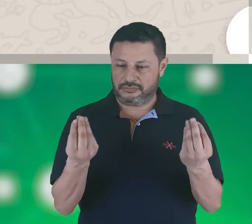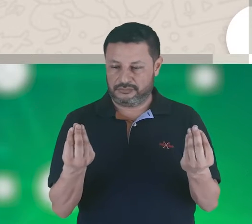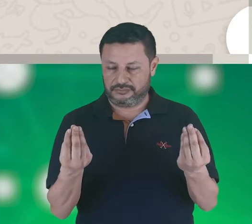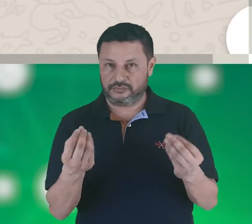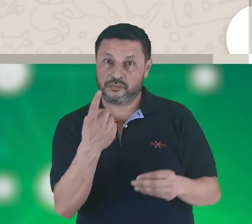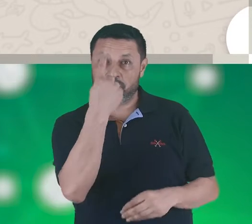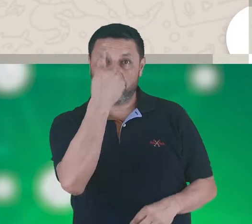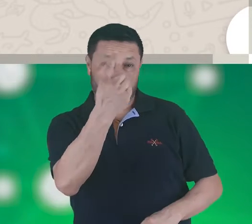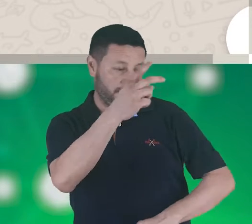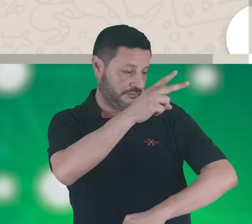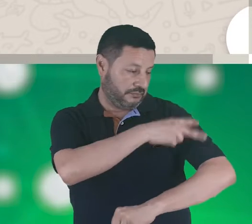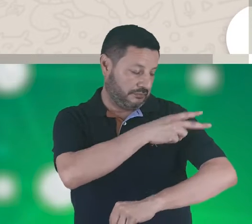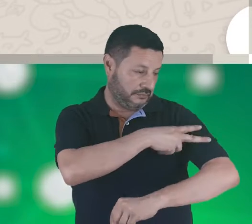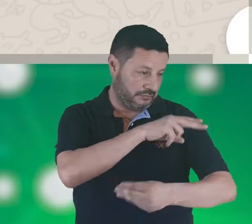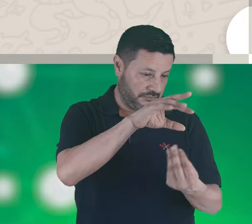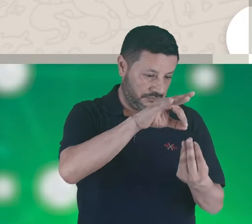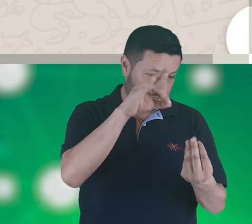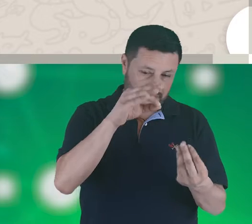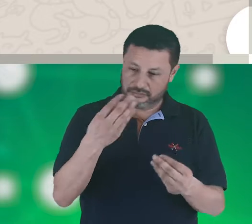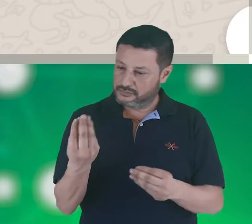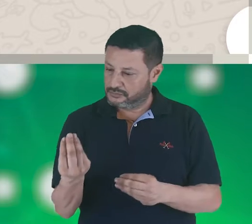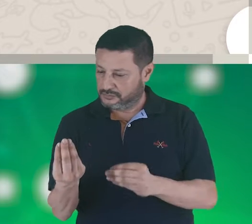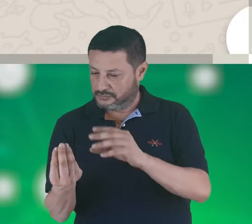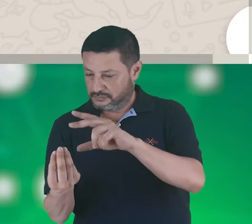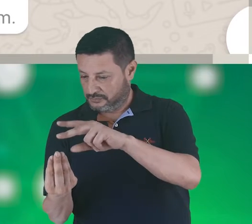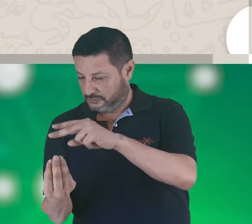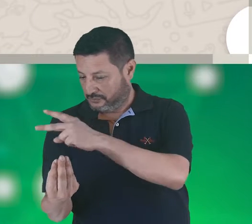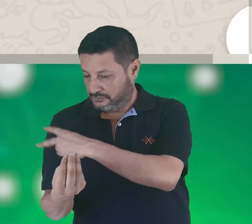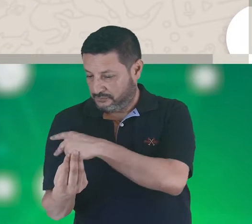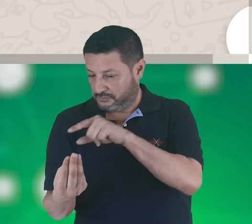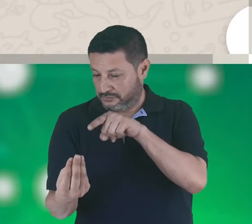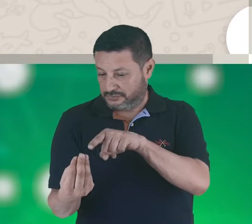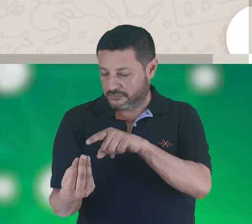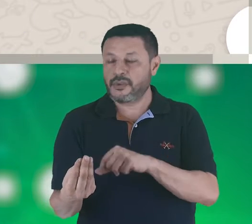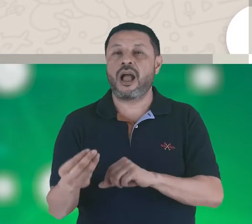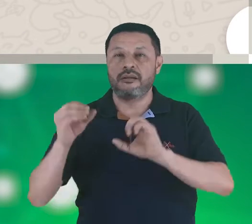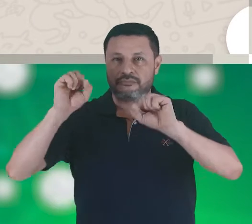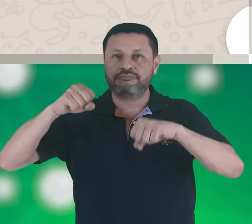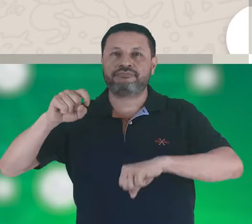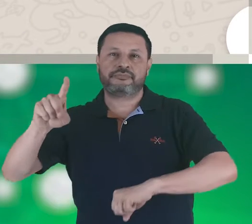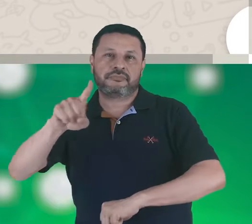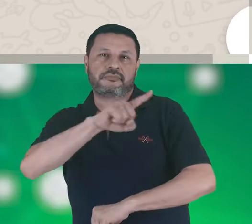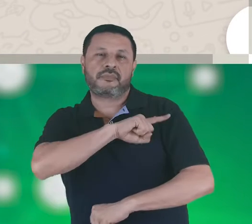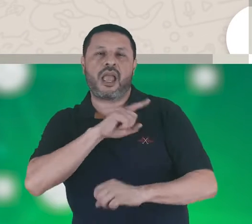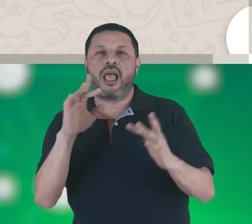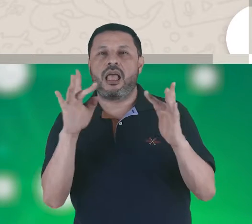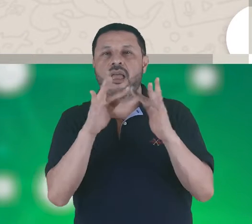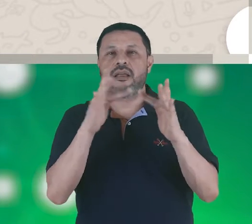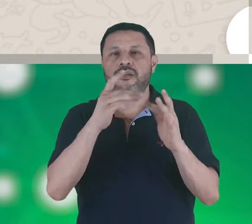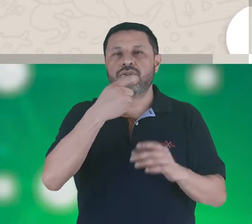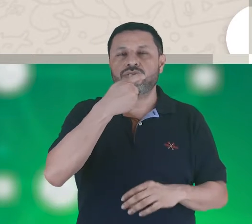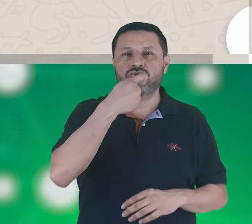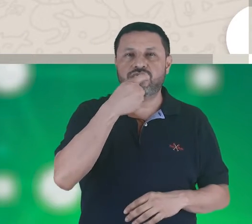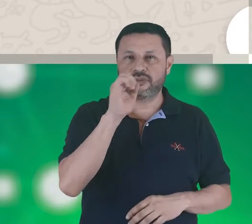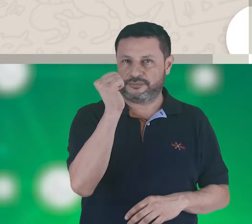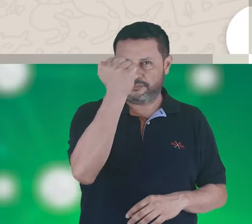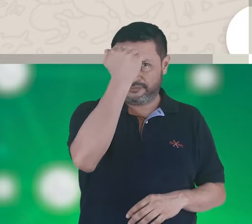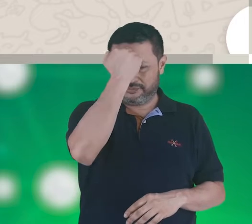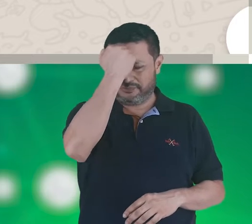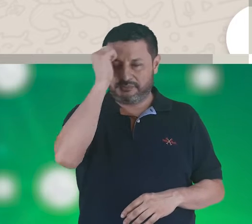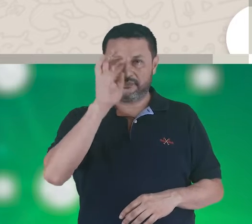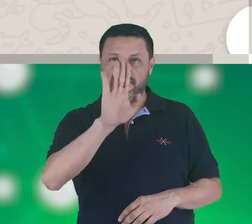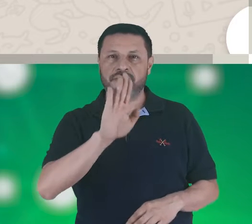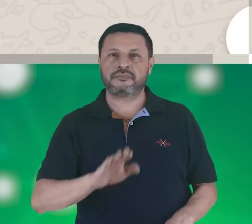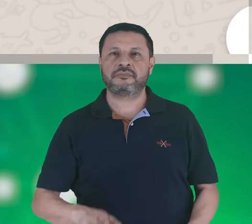nombrará a un capitán, quien es el único autorizado para hablar con el juez central del